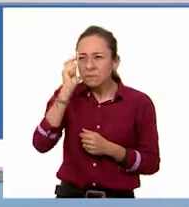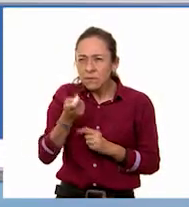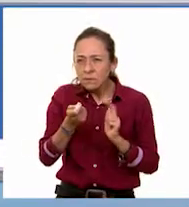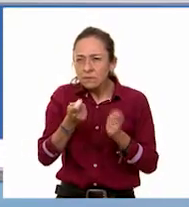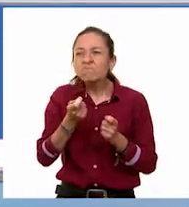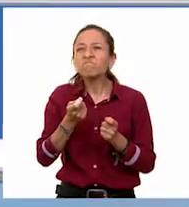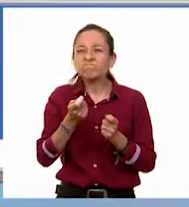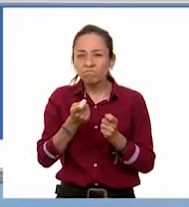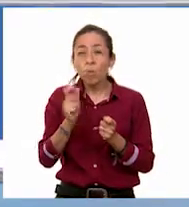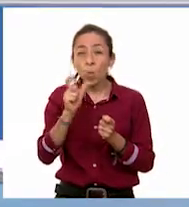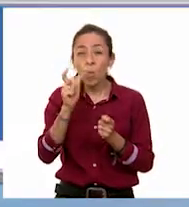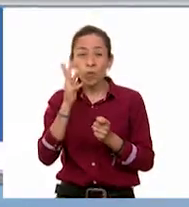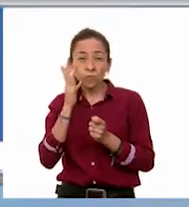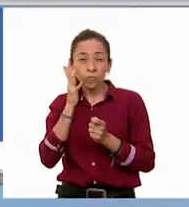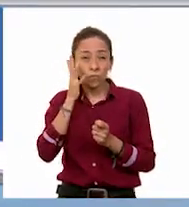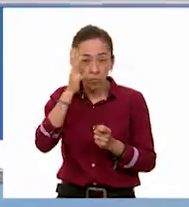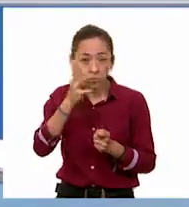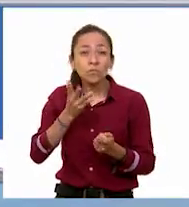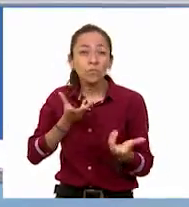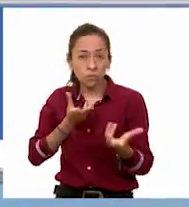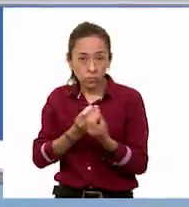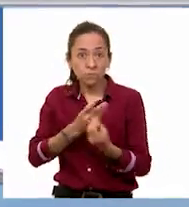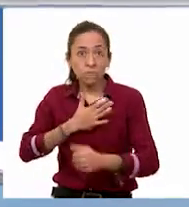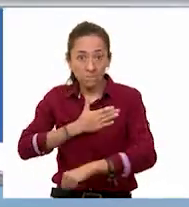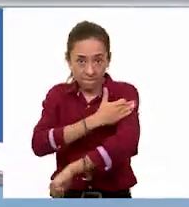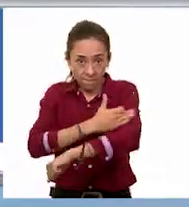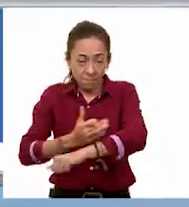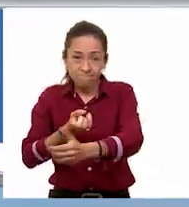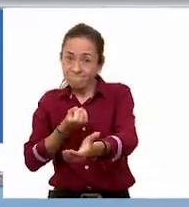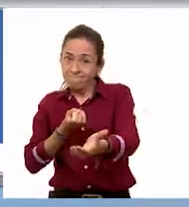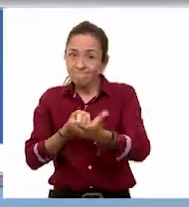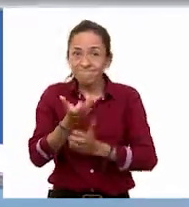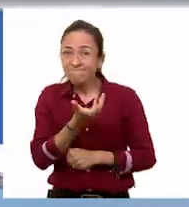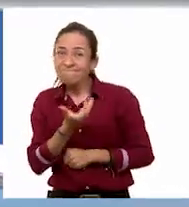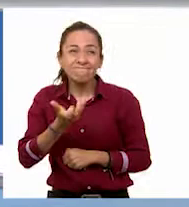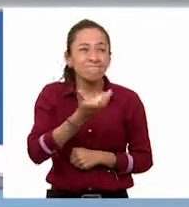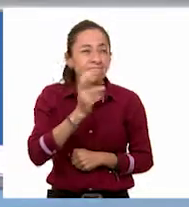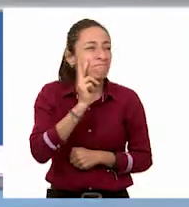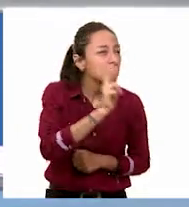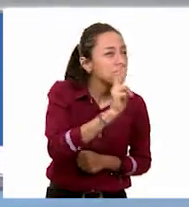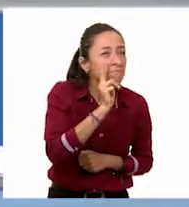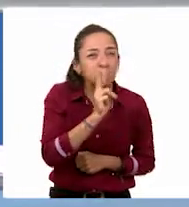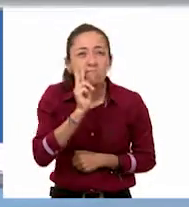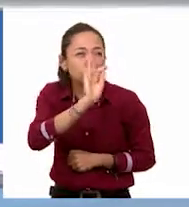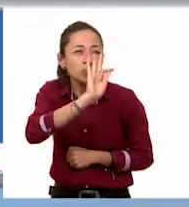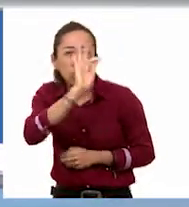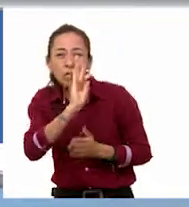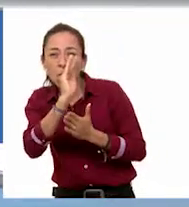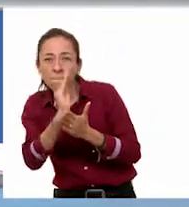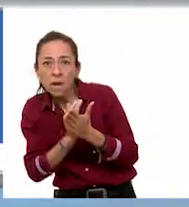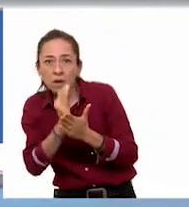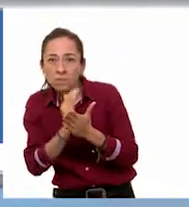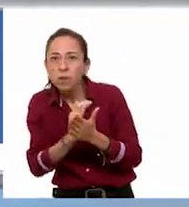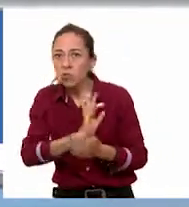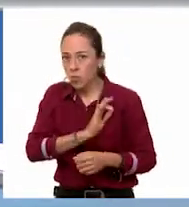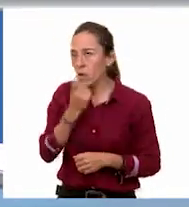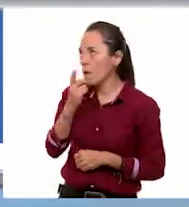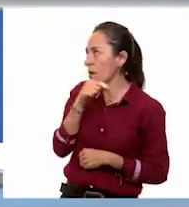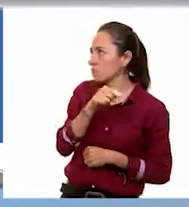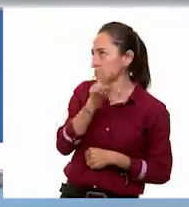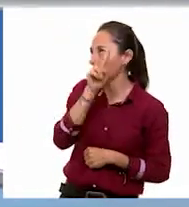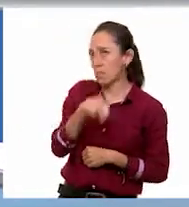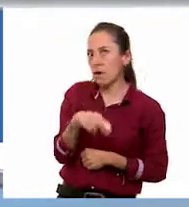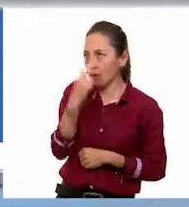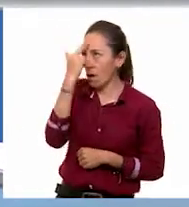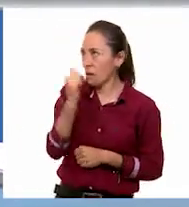para poder saber y decirles si las ofertas son reales o si nos